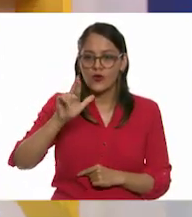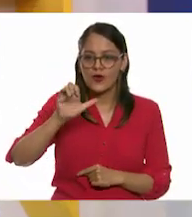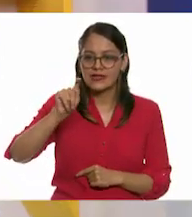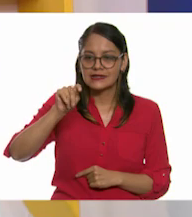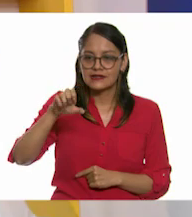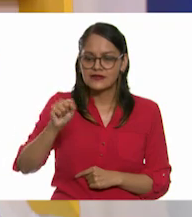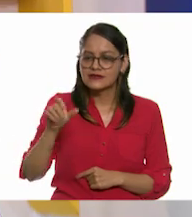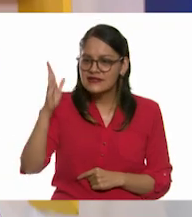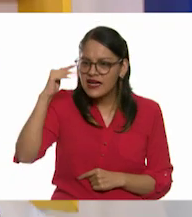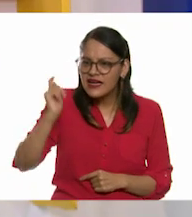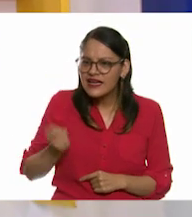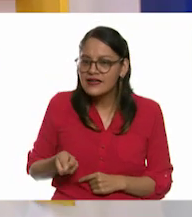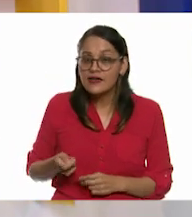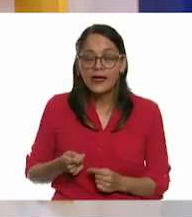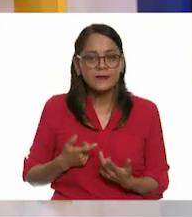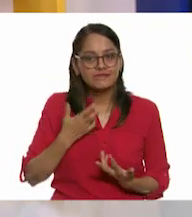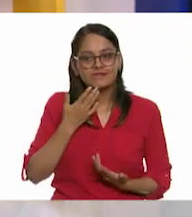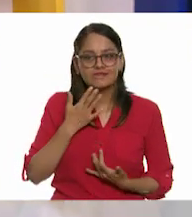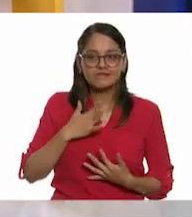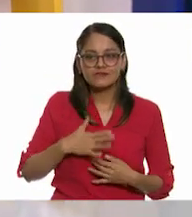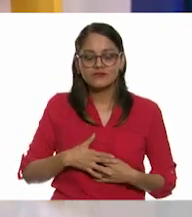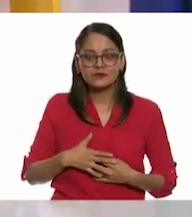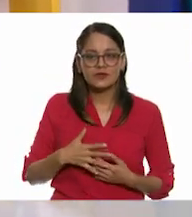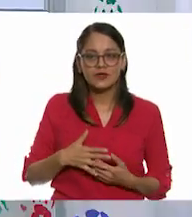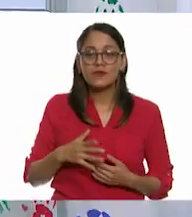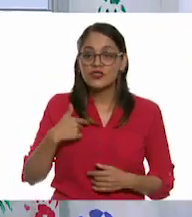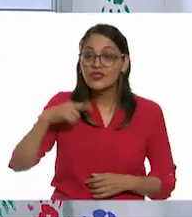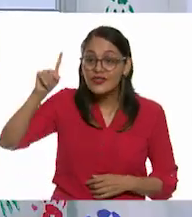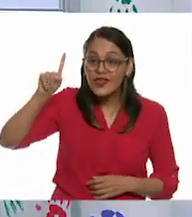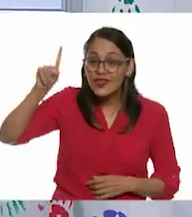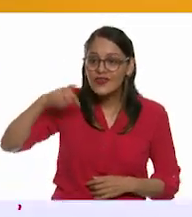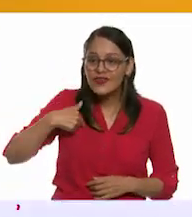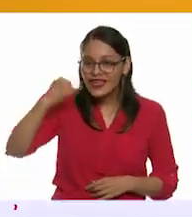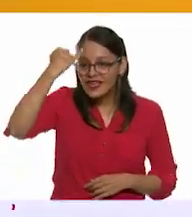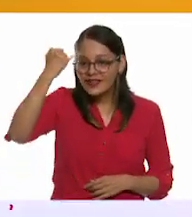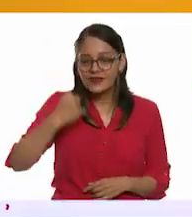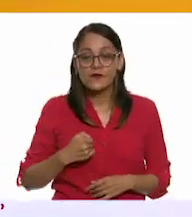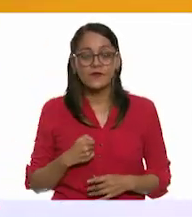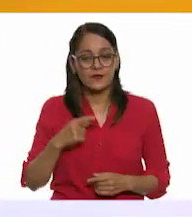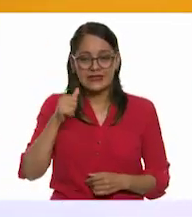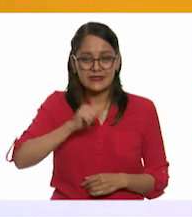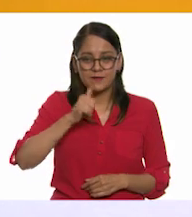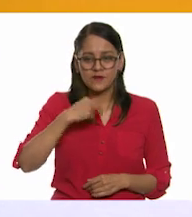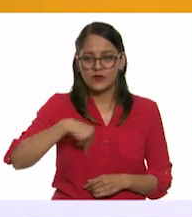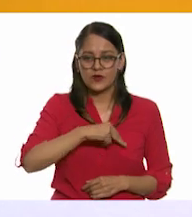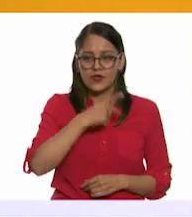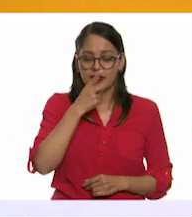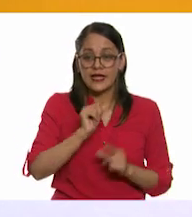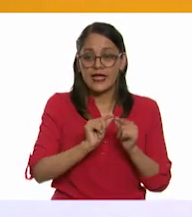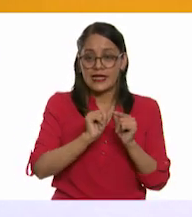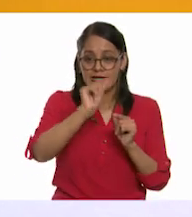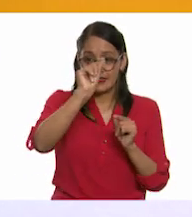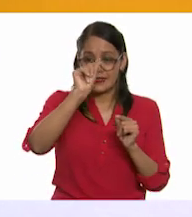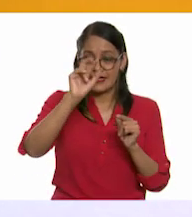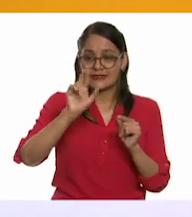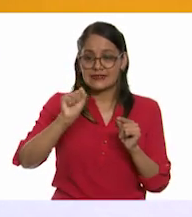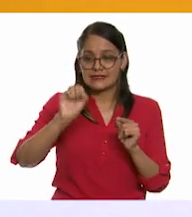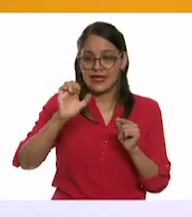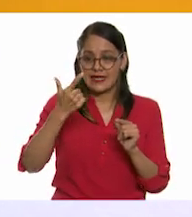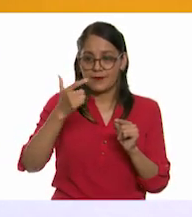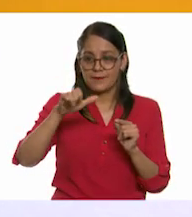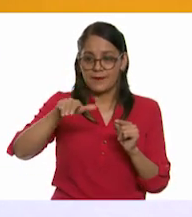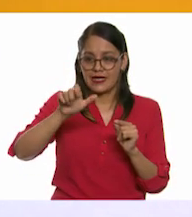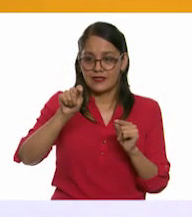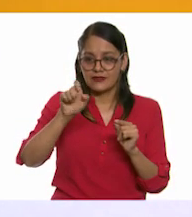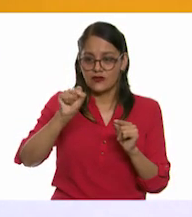Creo que sí, ¿verdad? Sí. Yo tengo una idea. Yo tengo una idea. Dime. Todo el tiempo dijimos que eran segmentos de recta y todos